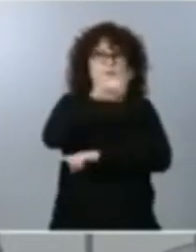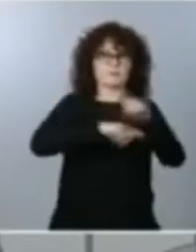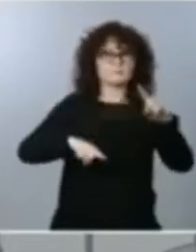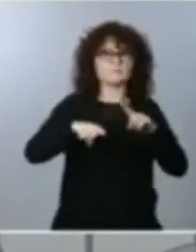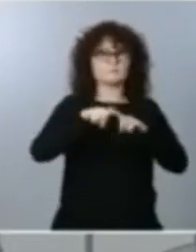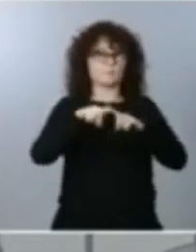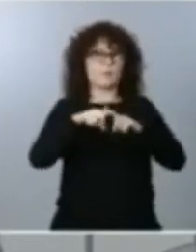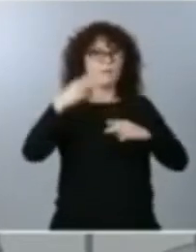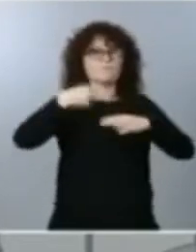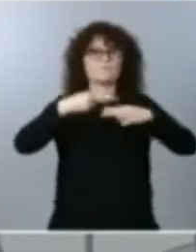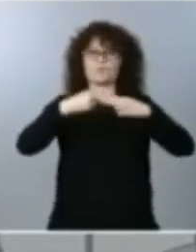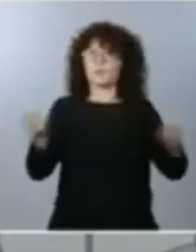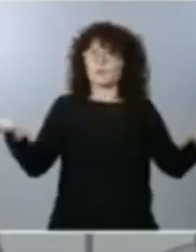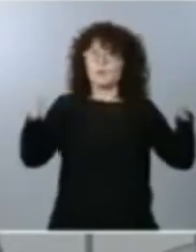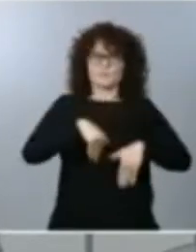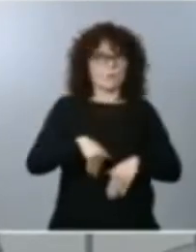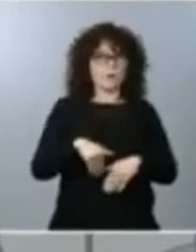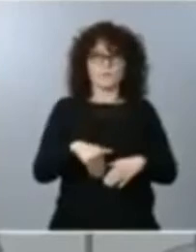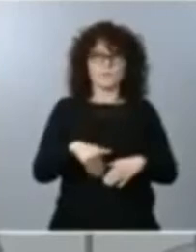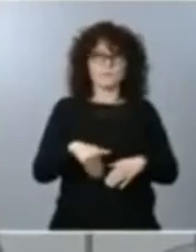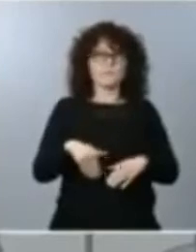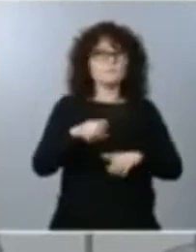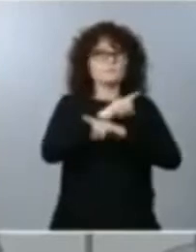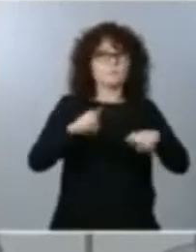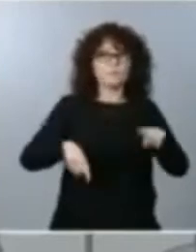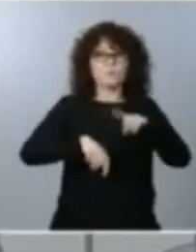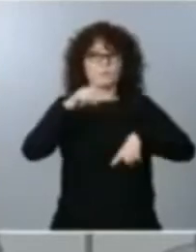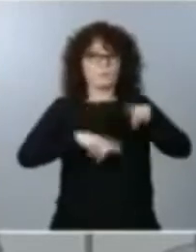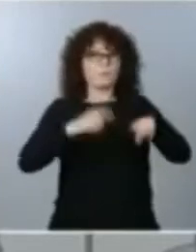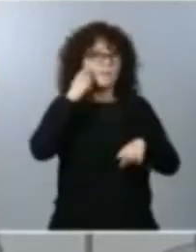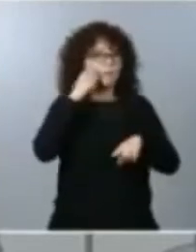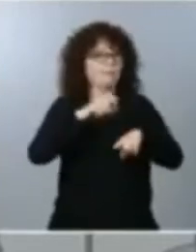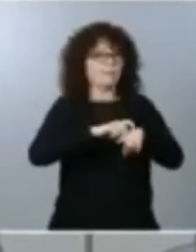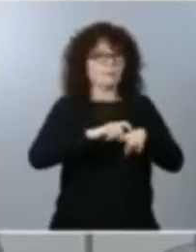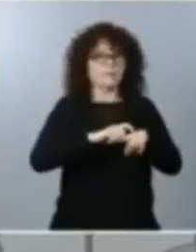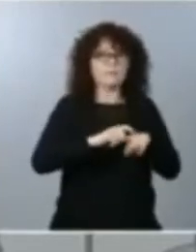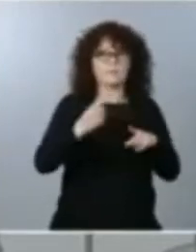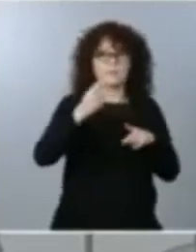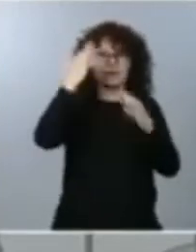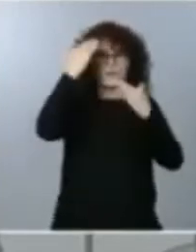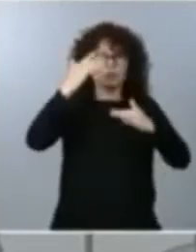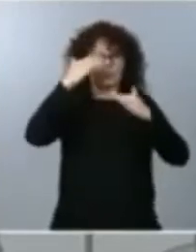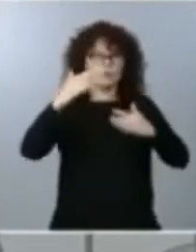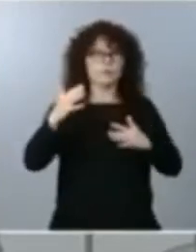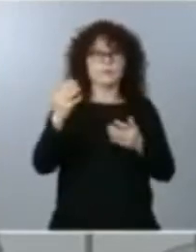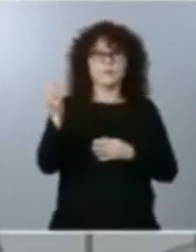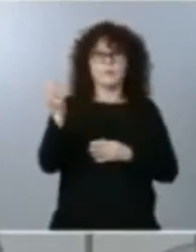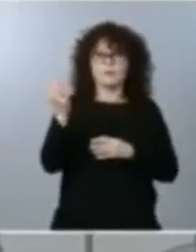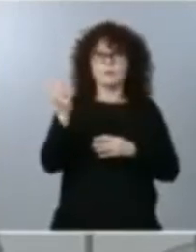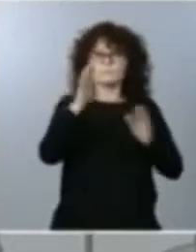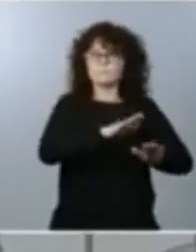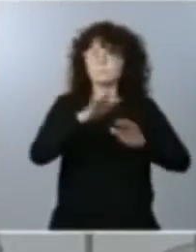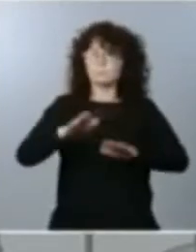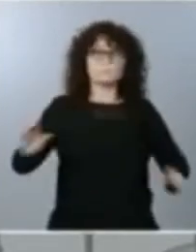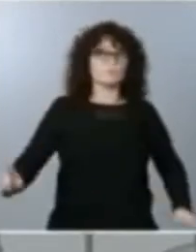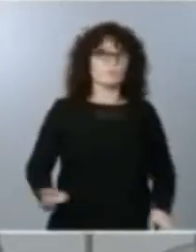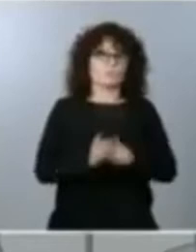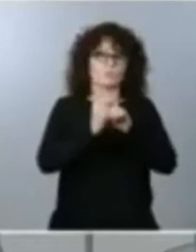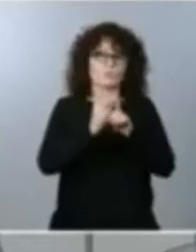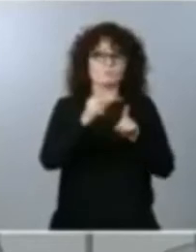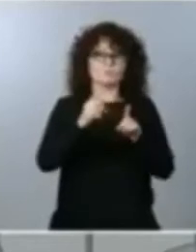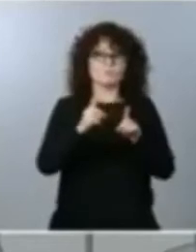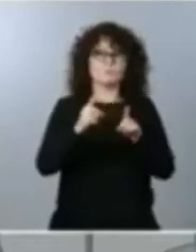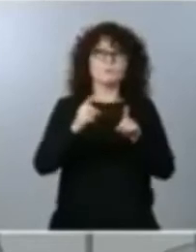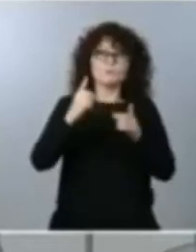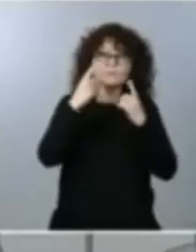tampoco a ninguna cuestión ideológica de raza, de creencia religiosa y, con consecuencia, necesitamos fortalecer todos aquellos mecanismos de